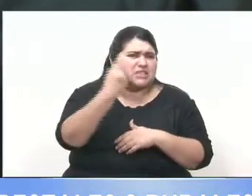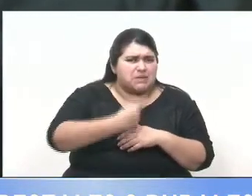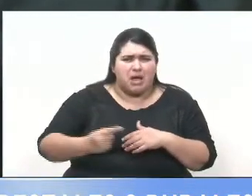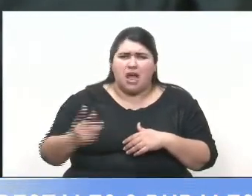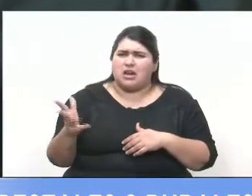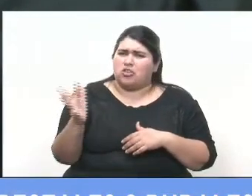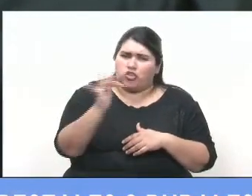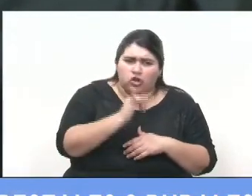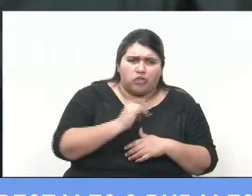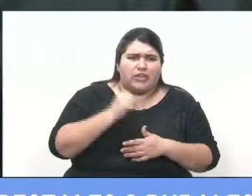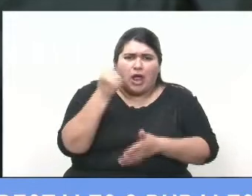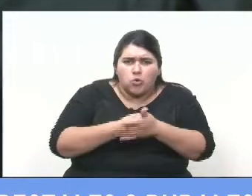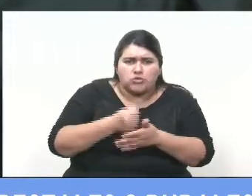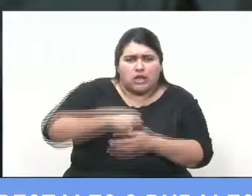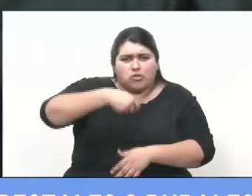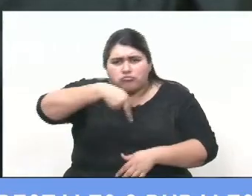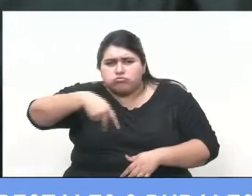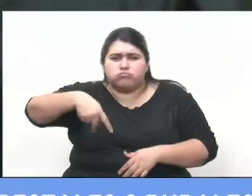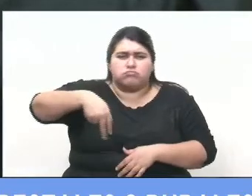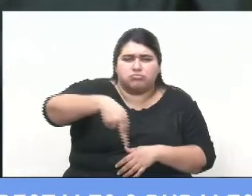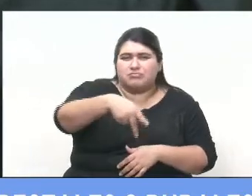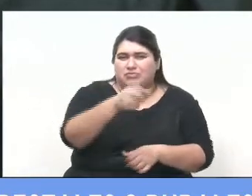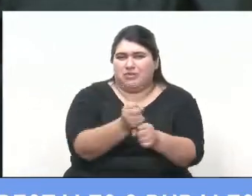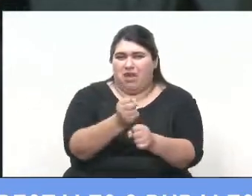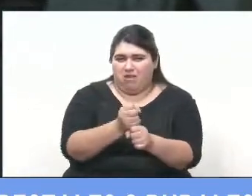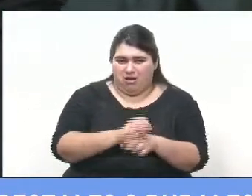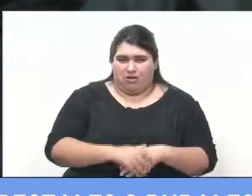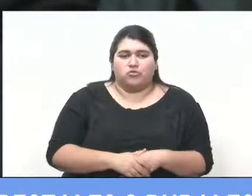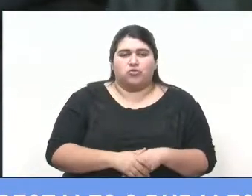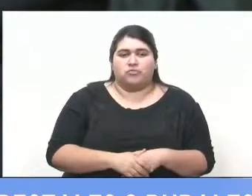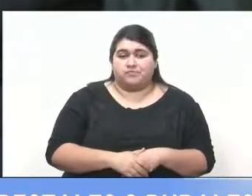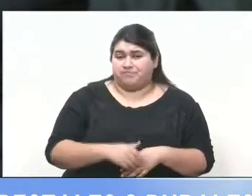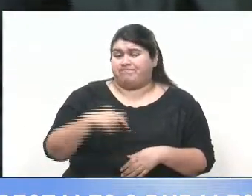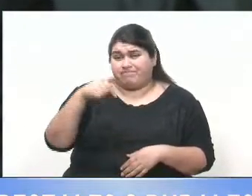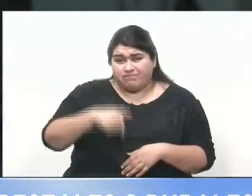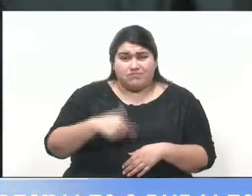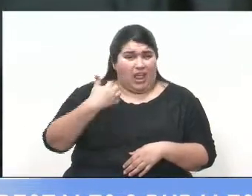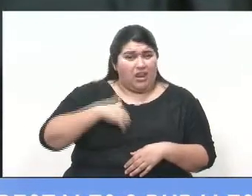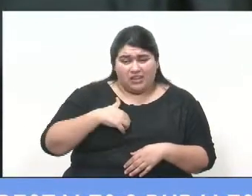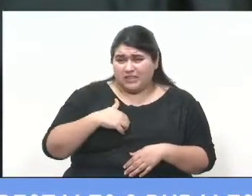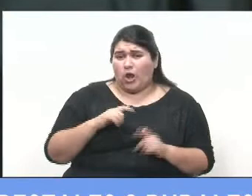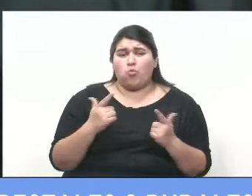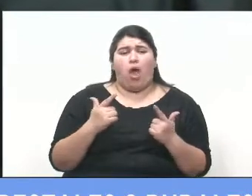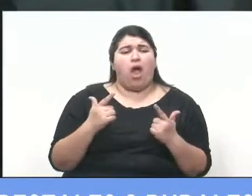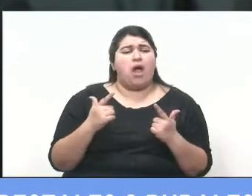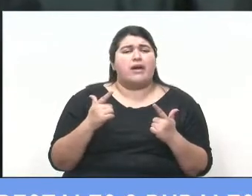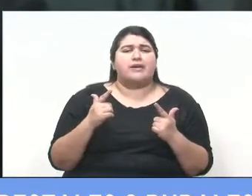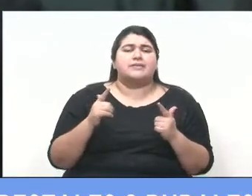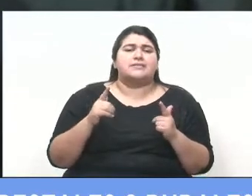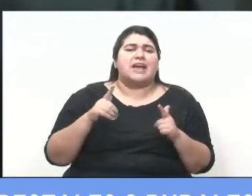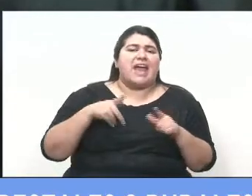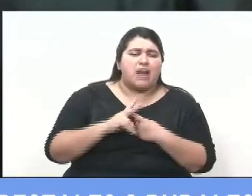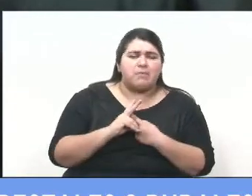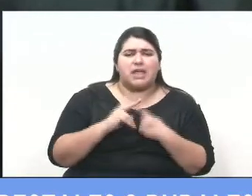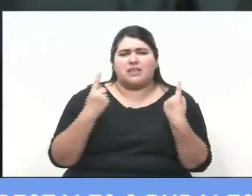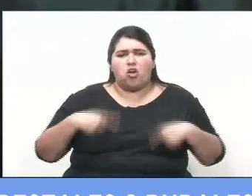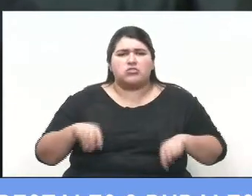Sabemos que también en nuestro país no contamos con la infraestructura que se requiere, pero incluso en